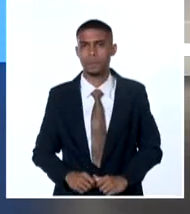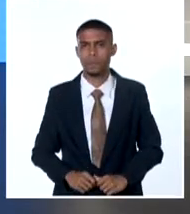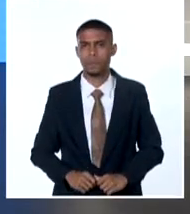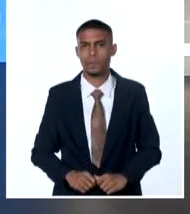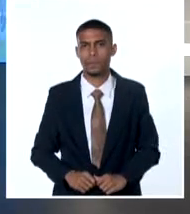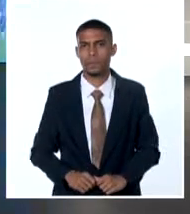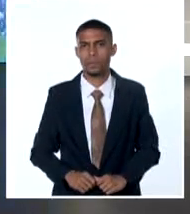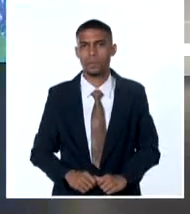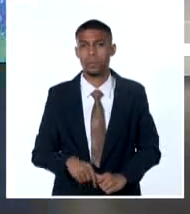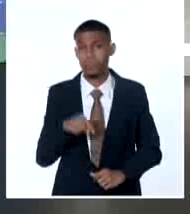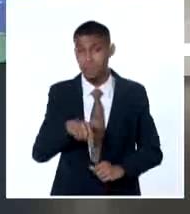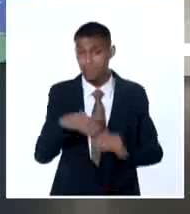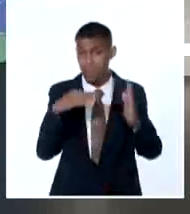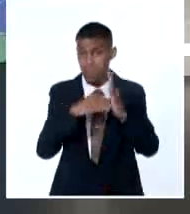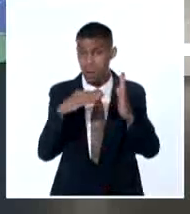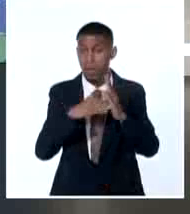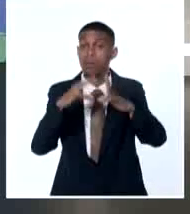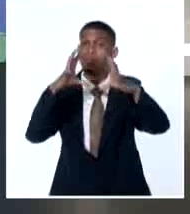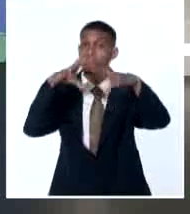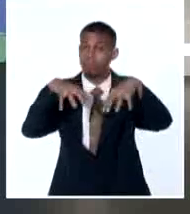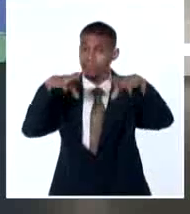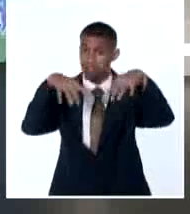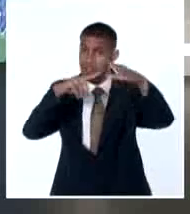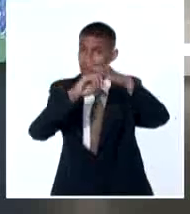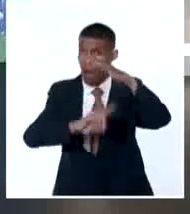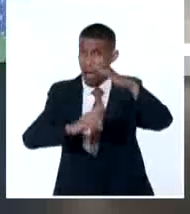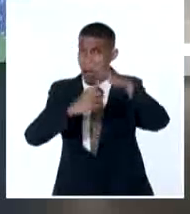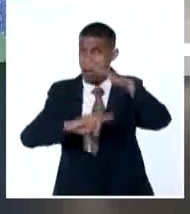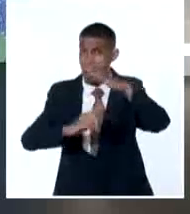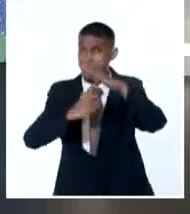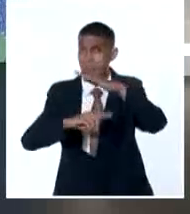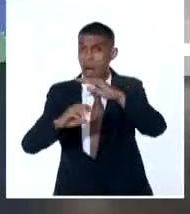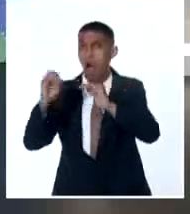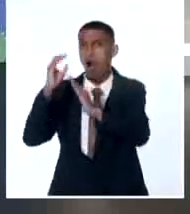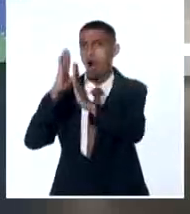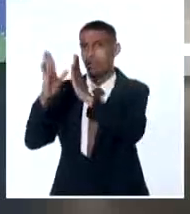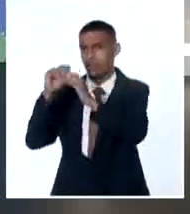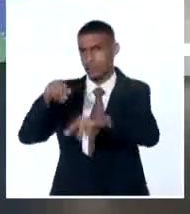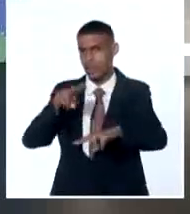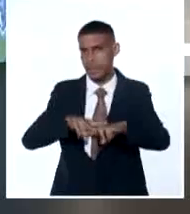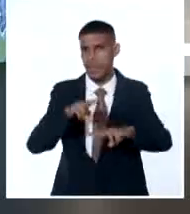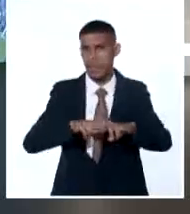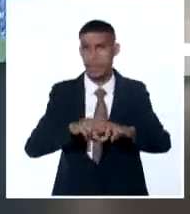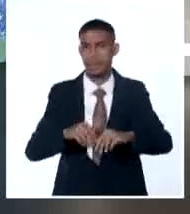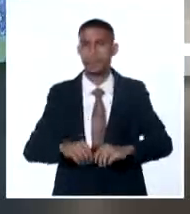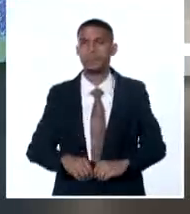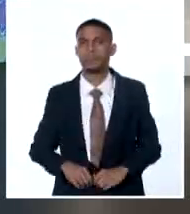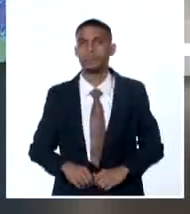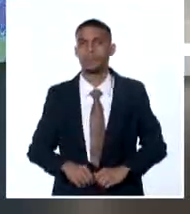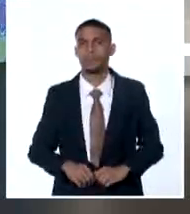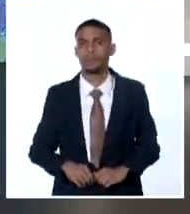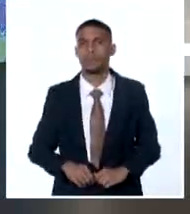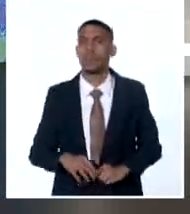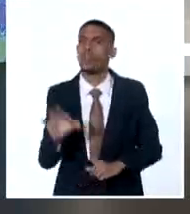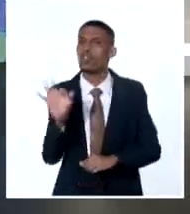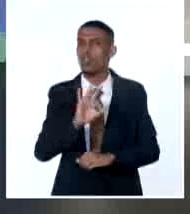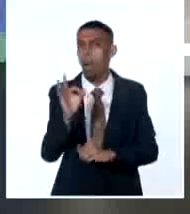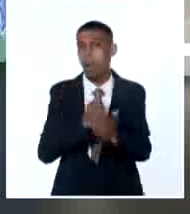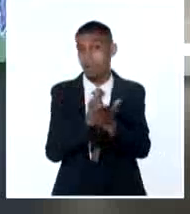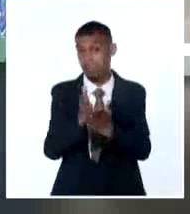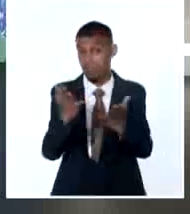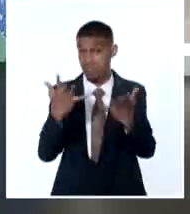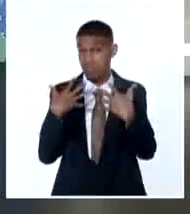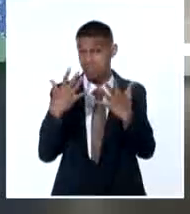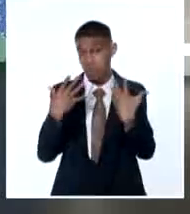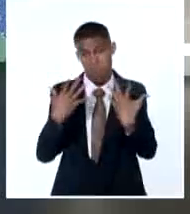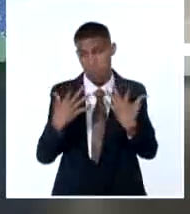de hoy. Así que para esta tarde chubascos y tormentas eléctricas en el occidente y en el centro del país y por supuesto todavía el calor presente típico